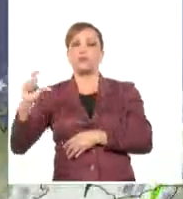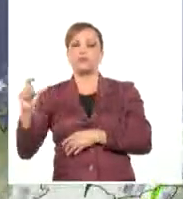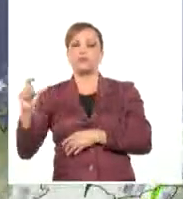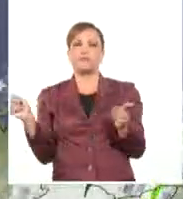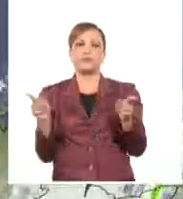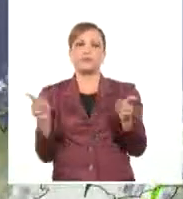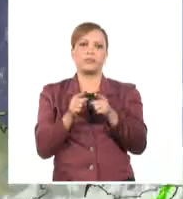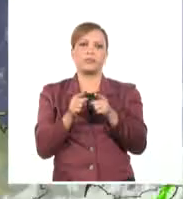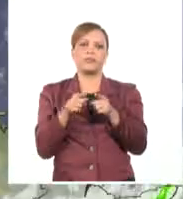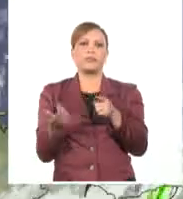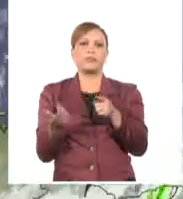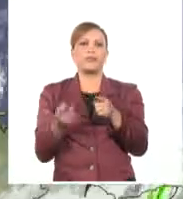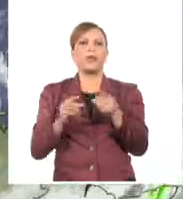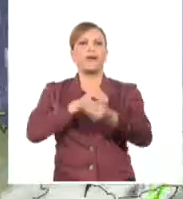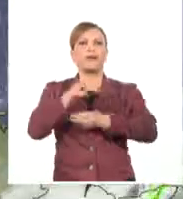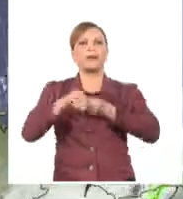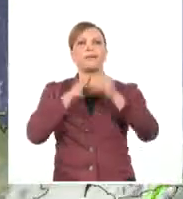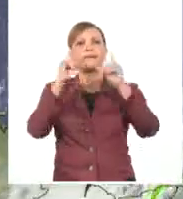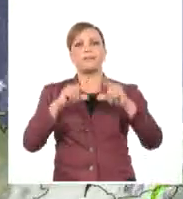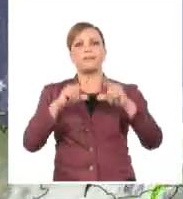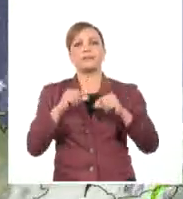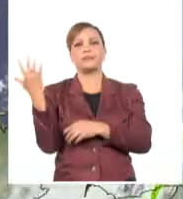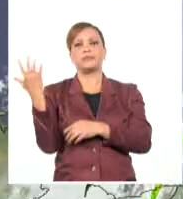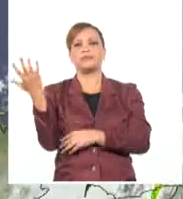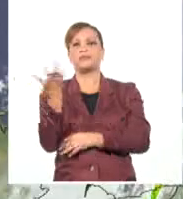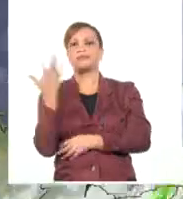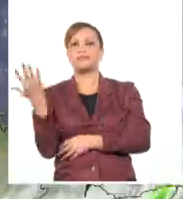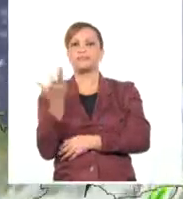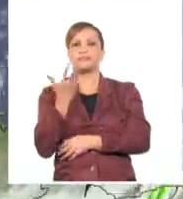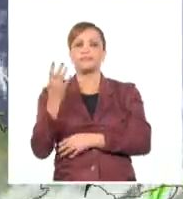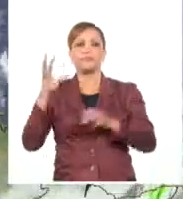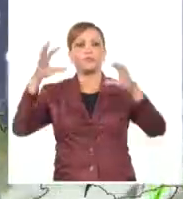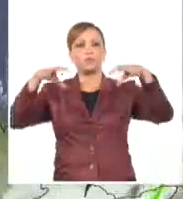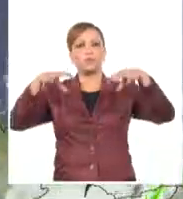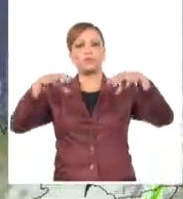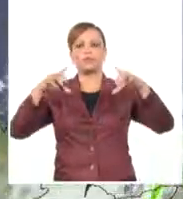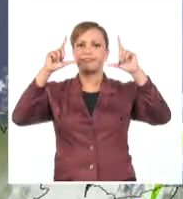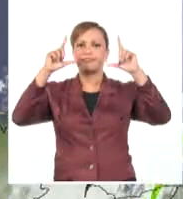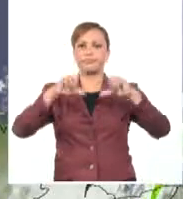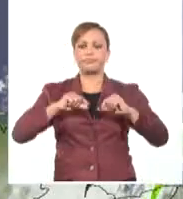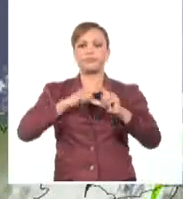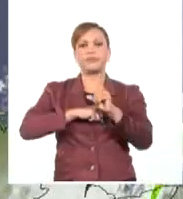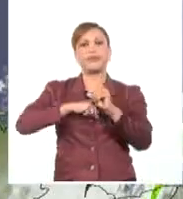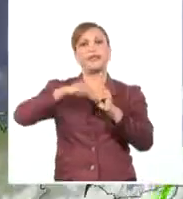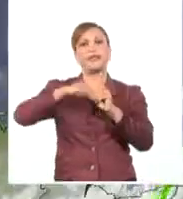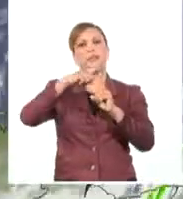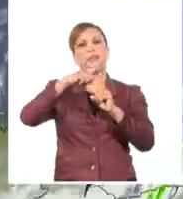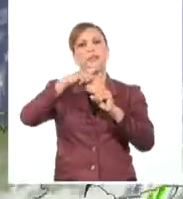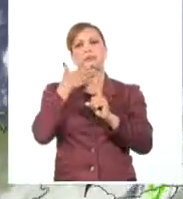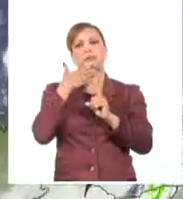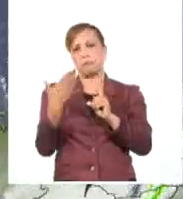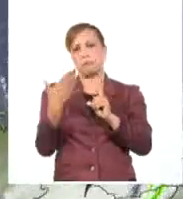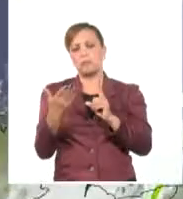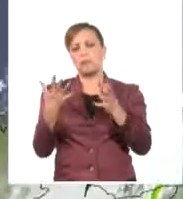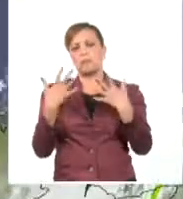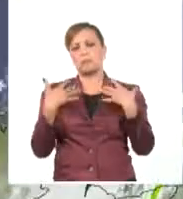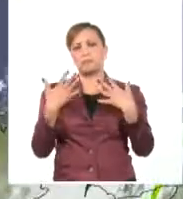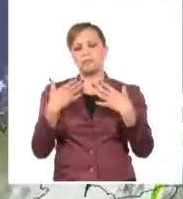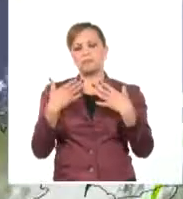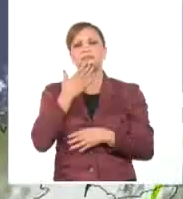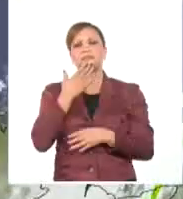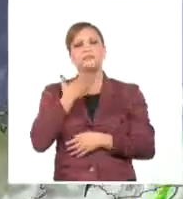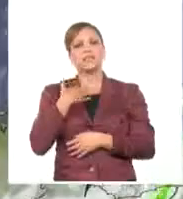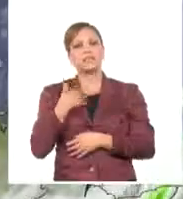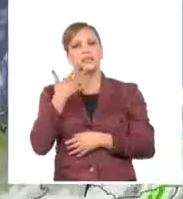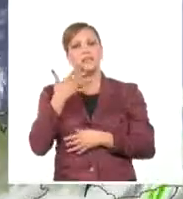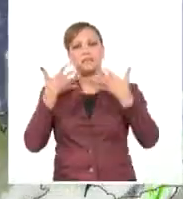muy poco cambio en las condiciones meteorológicas, poca probabilidad de lluvia y temperaturas ligeramente cálidas. Les deseo a todos que